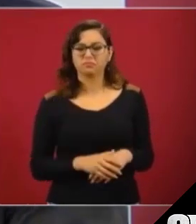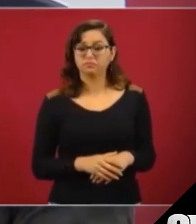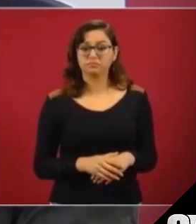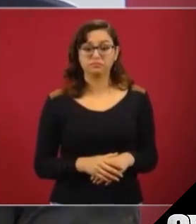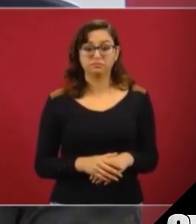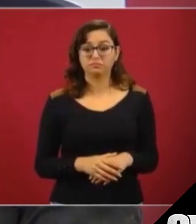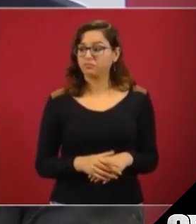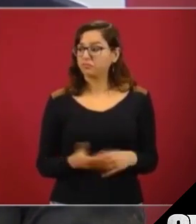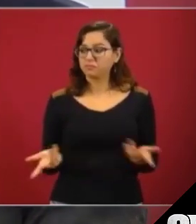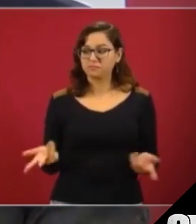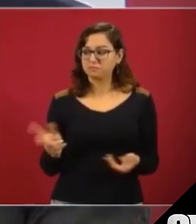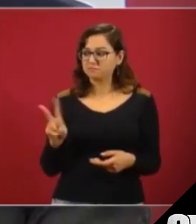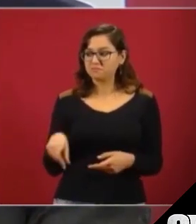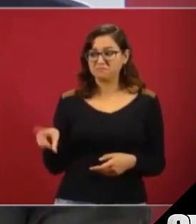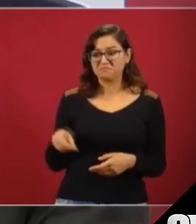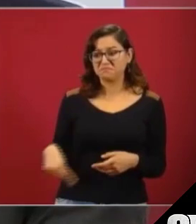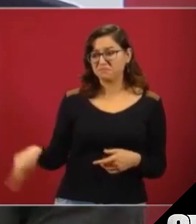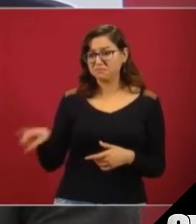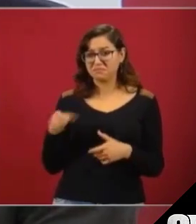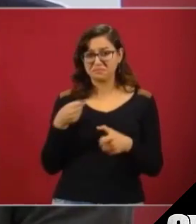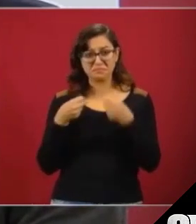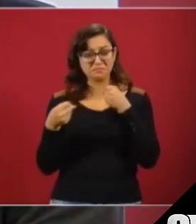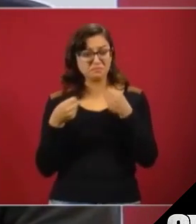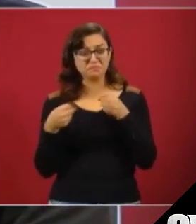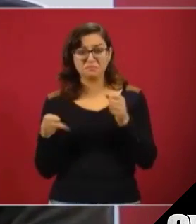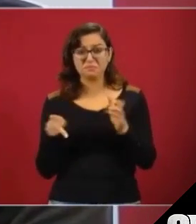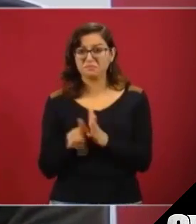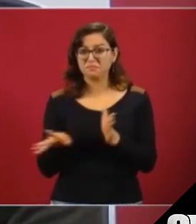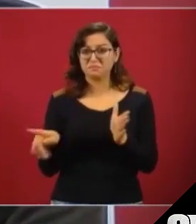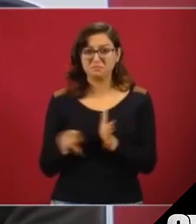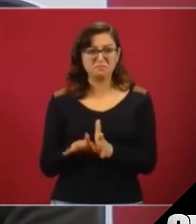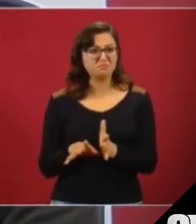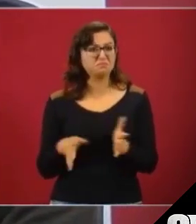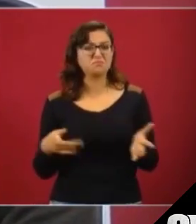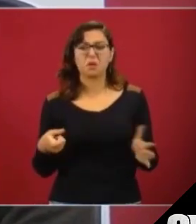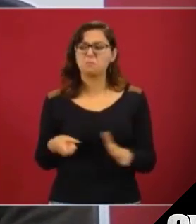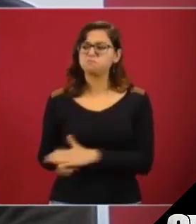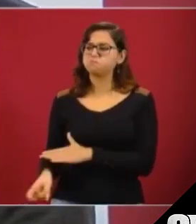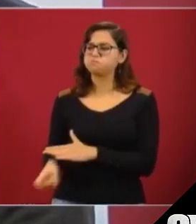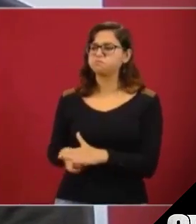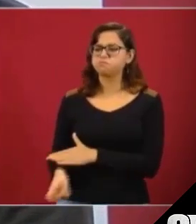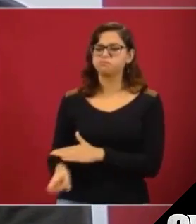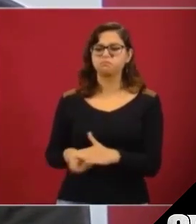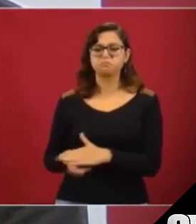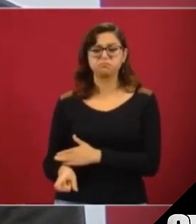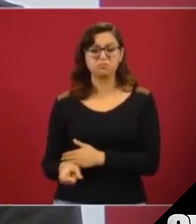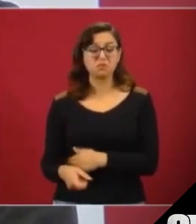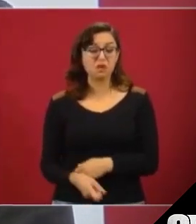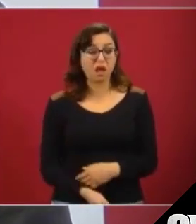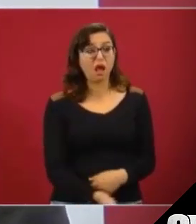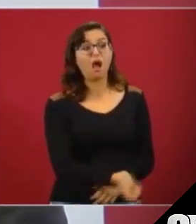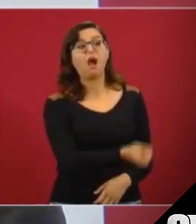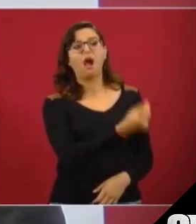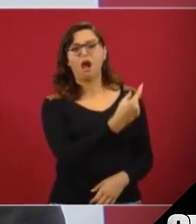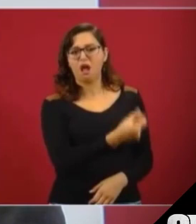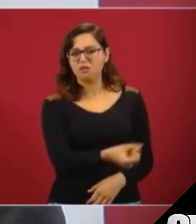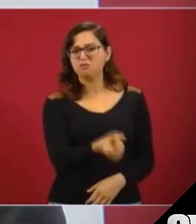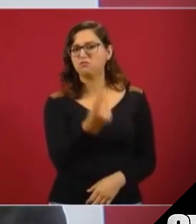vendida o alquilada, con honrosas excepciones.